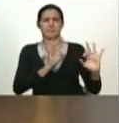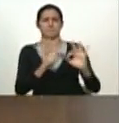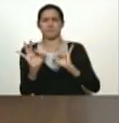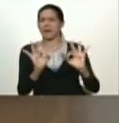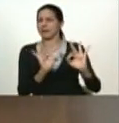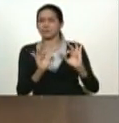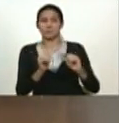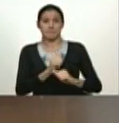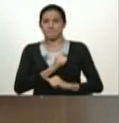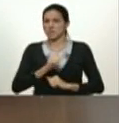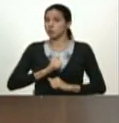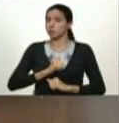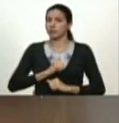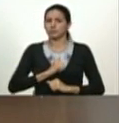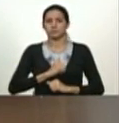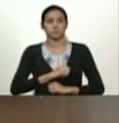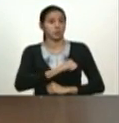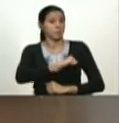personal contra mí